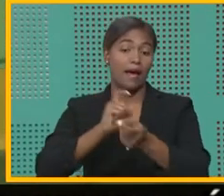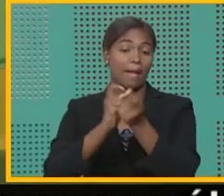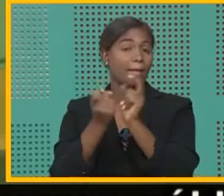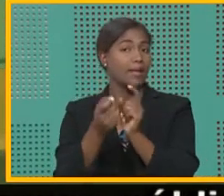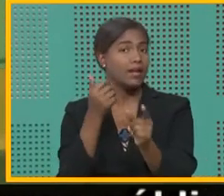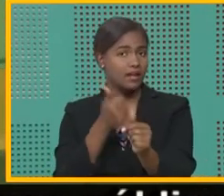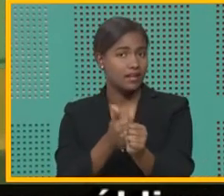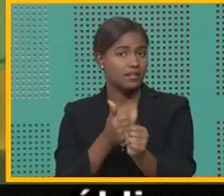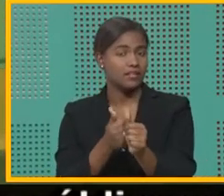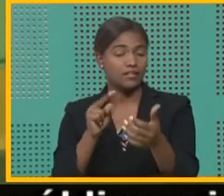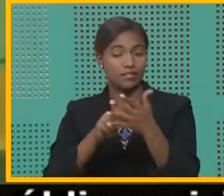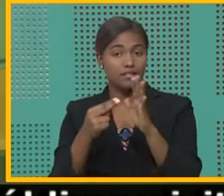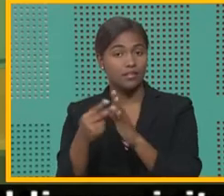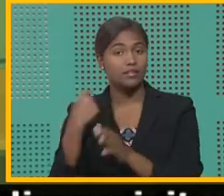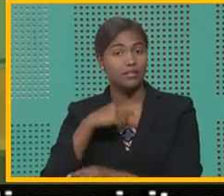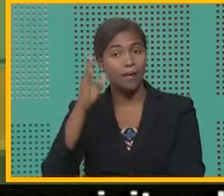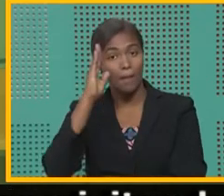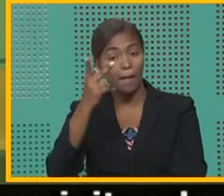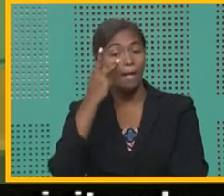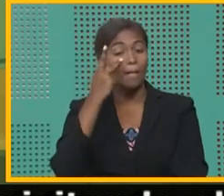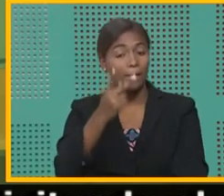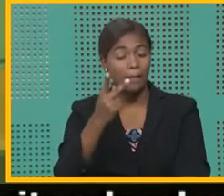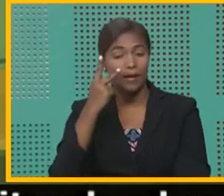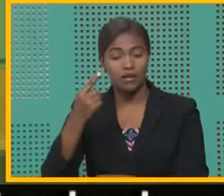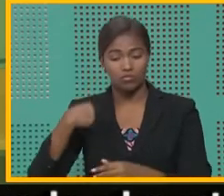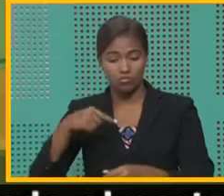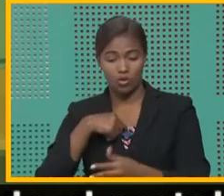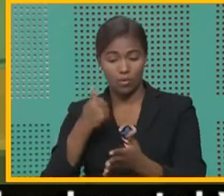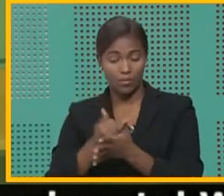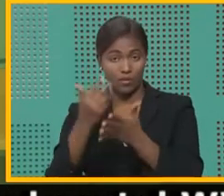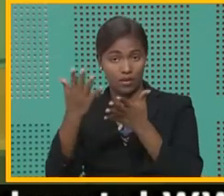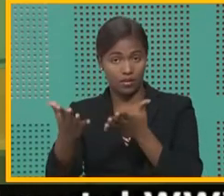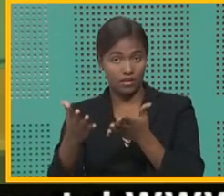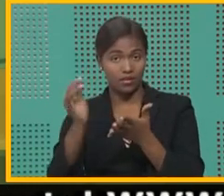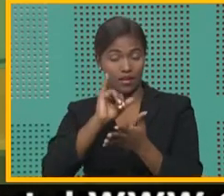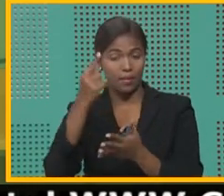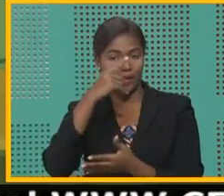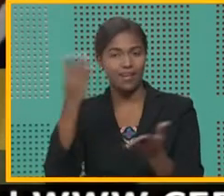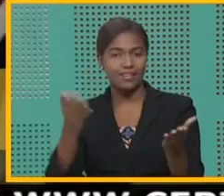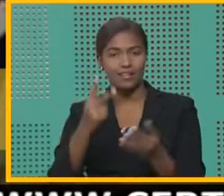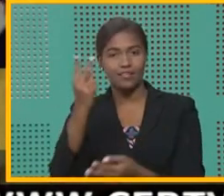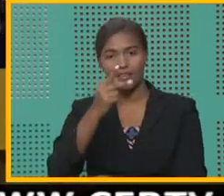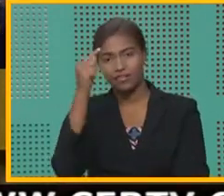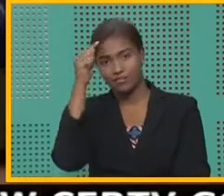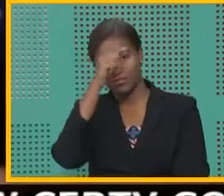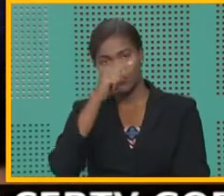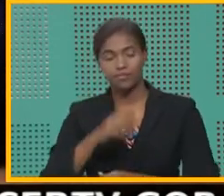cosas vamos a tomarlas en cuenta como compradores para este Viernes Negro.